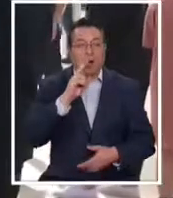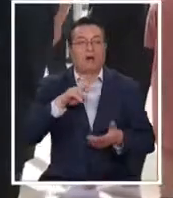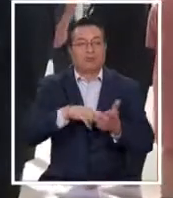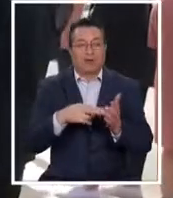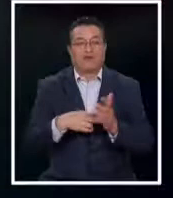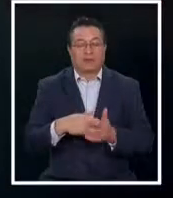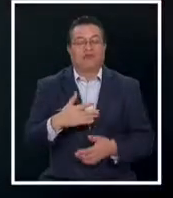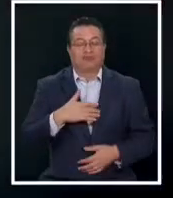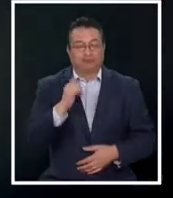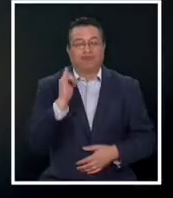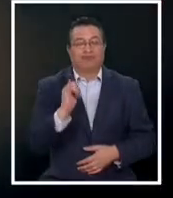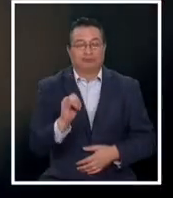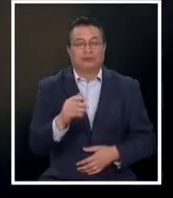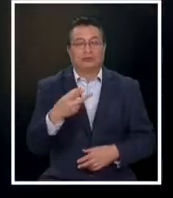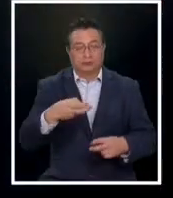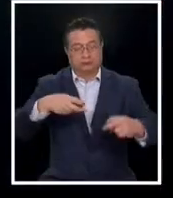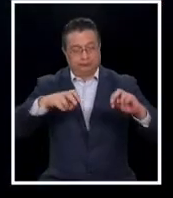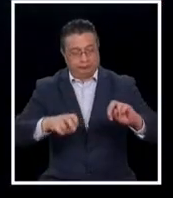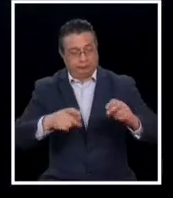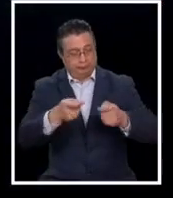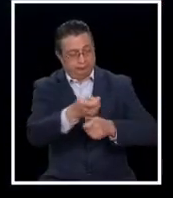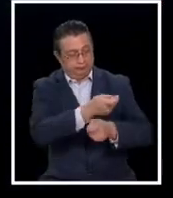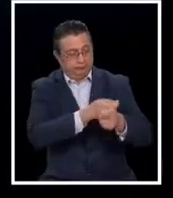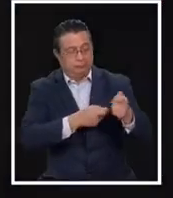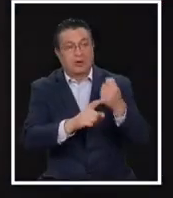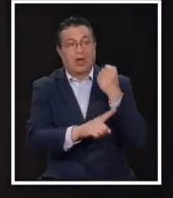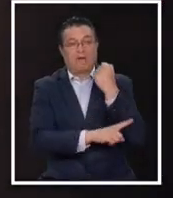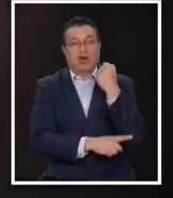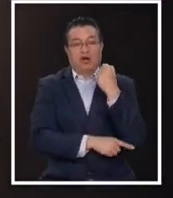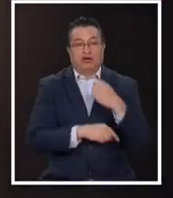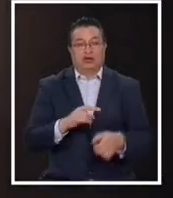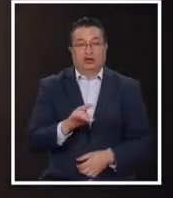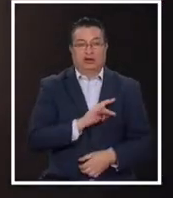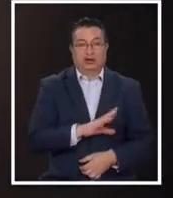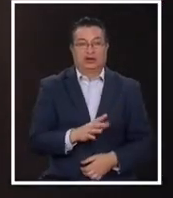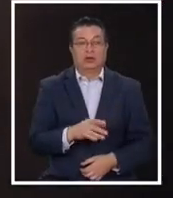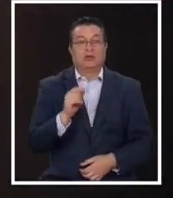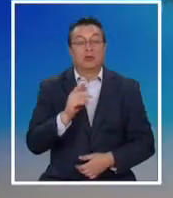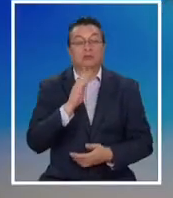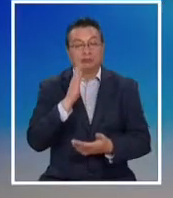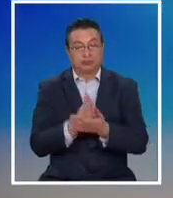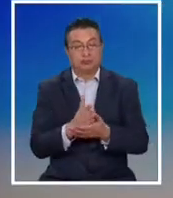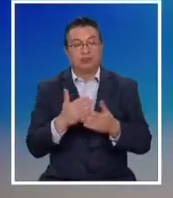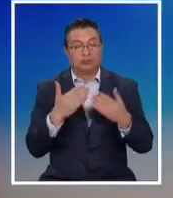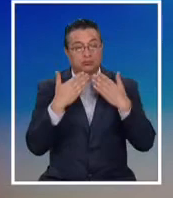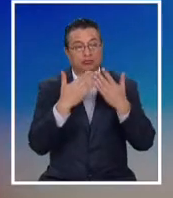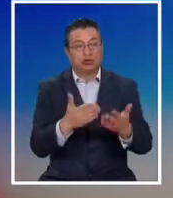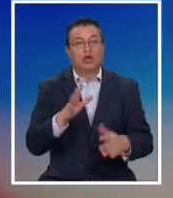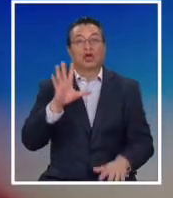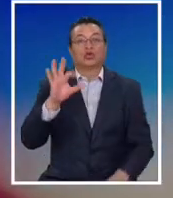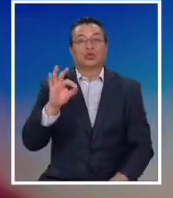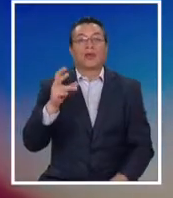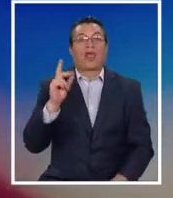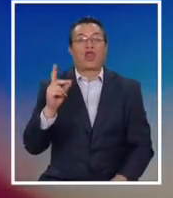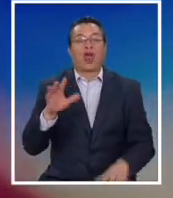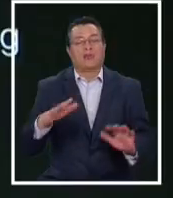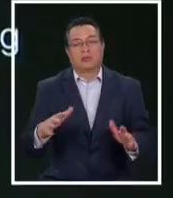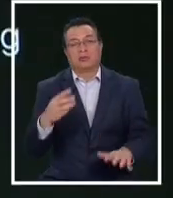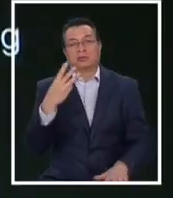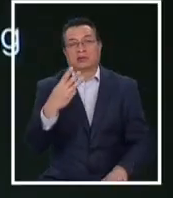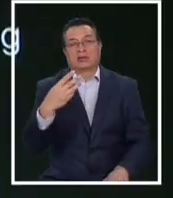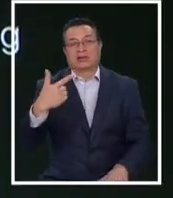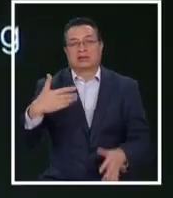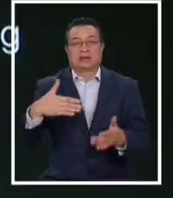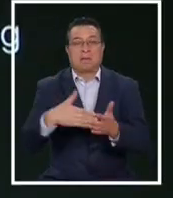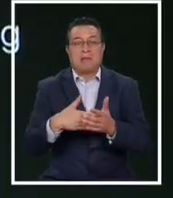sus usuarios y se sentó a negociar con abogados chilenos. Decidió entregarle 50 dólares, unos 37